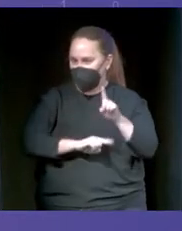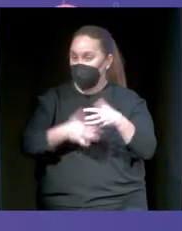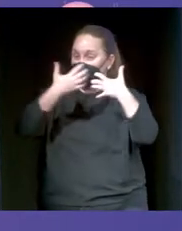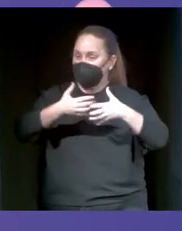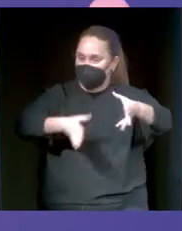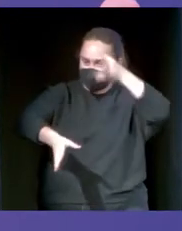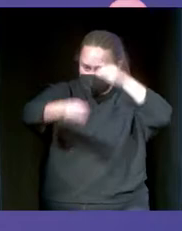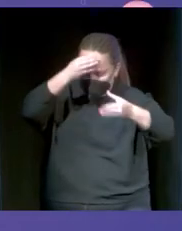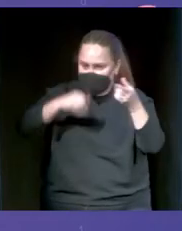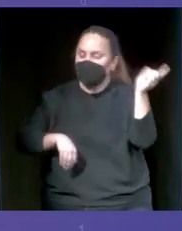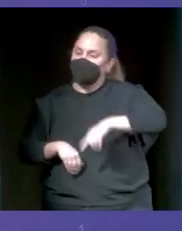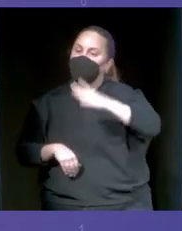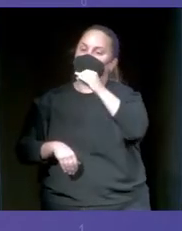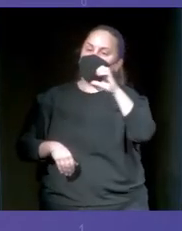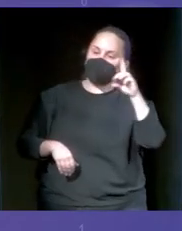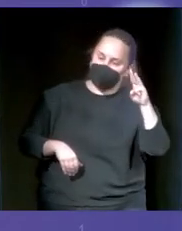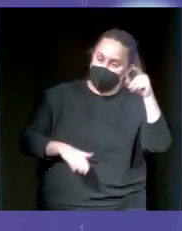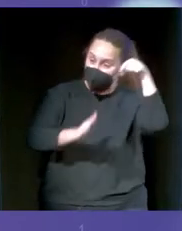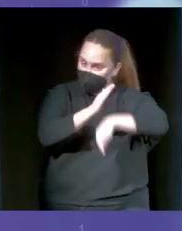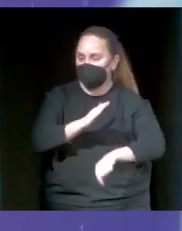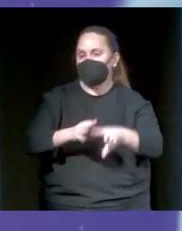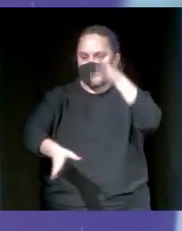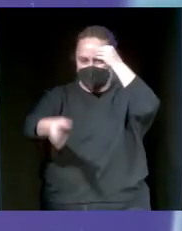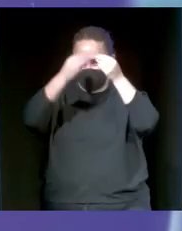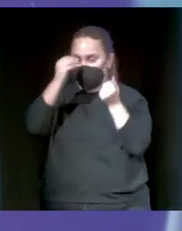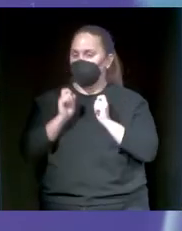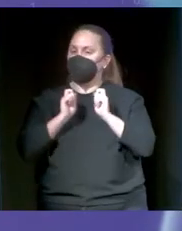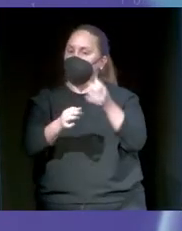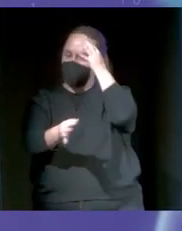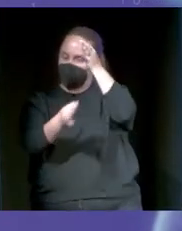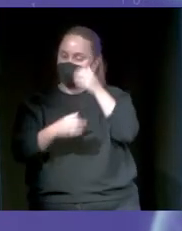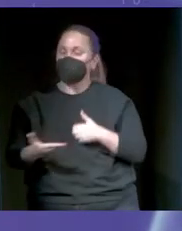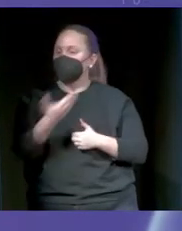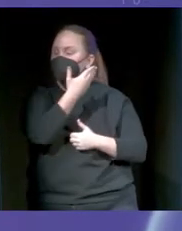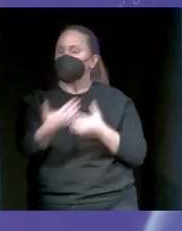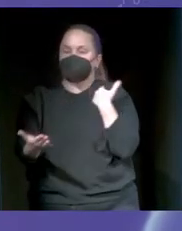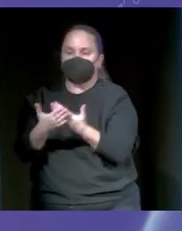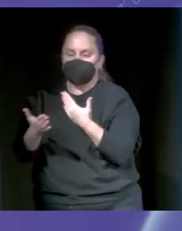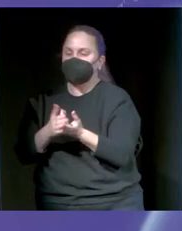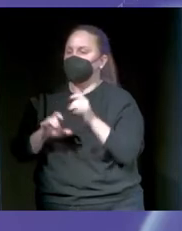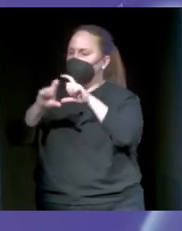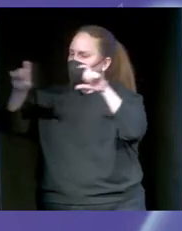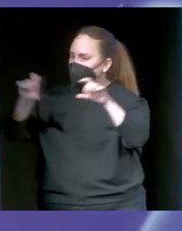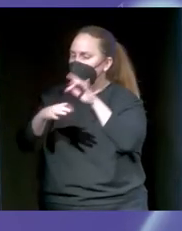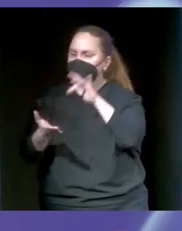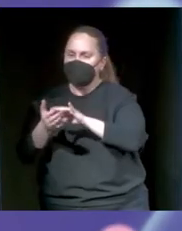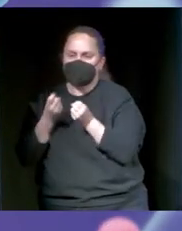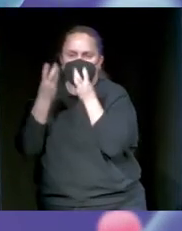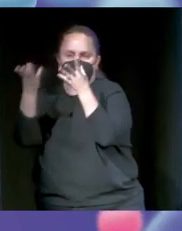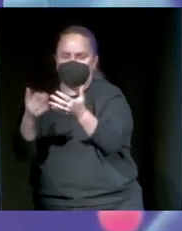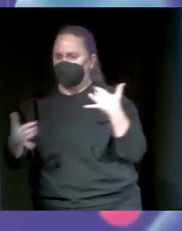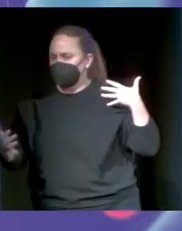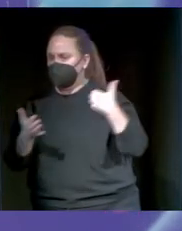lo tanto, tenemos que darle datos a esa máquina. Una frase verificable es algo como esto. Tiene entidades, tiene fechas, tiene números, tiene